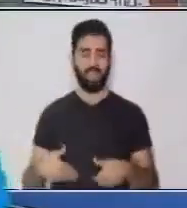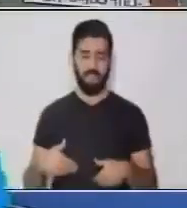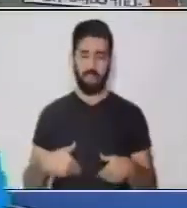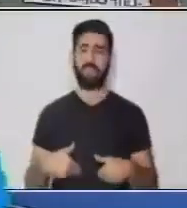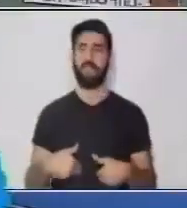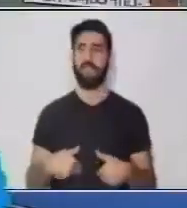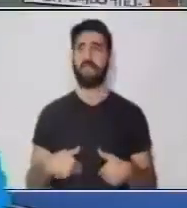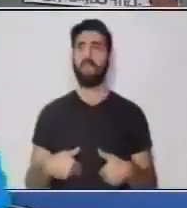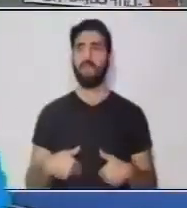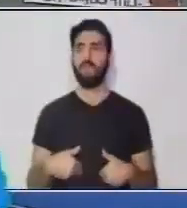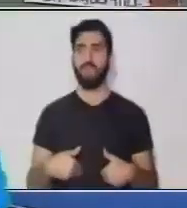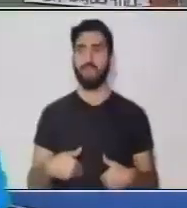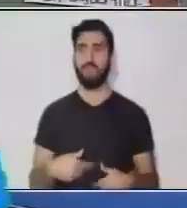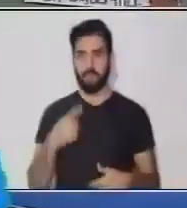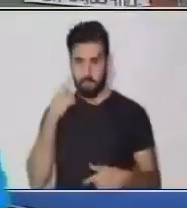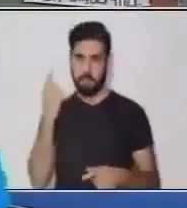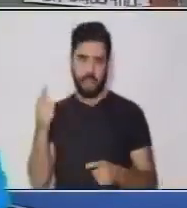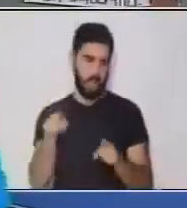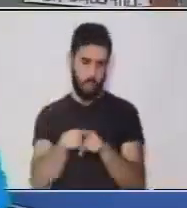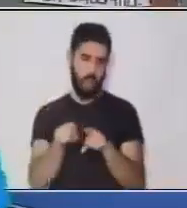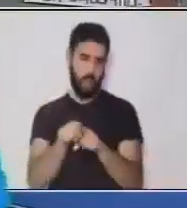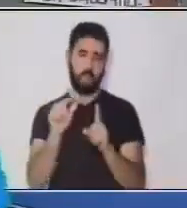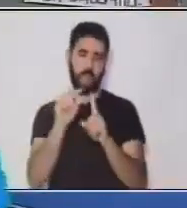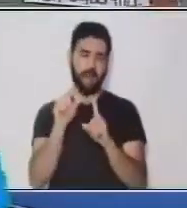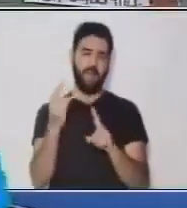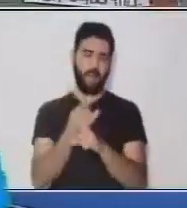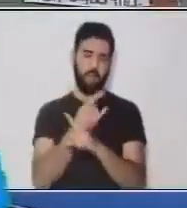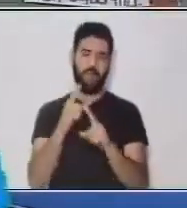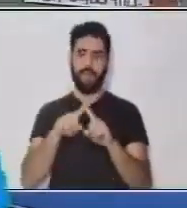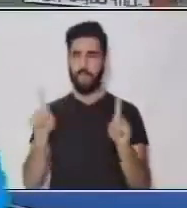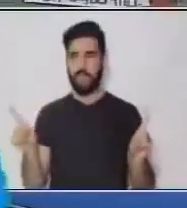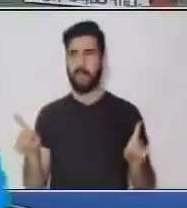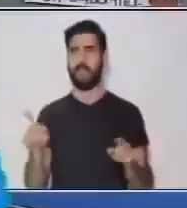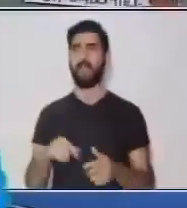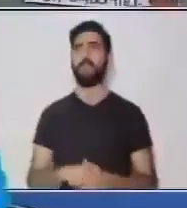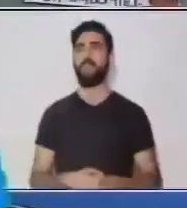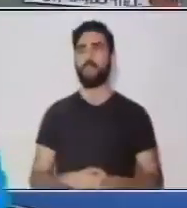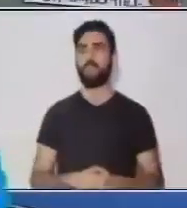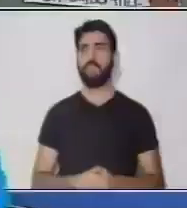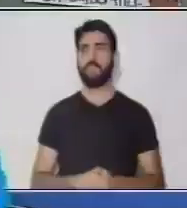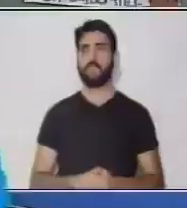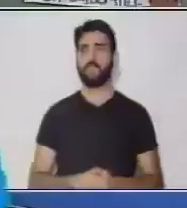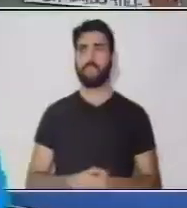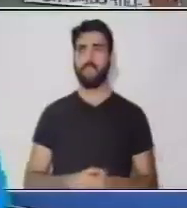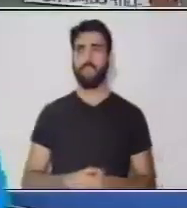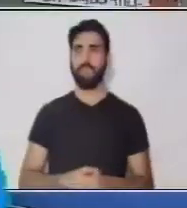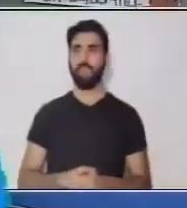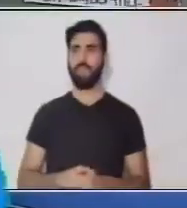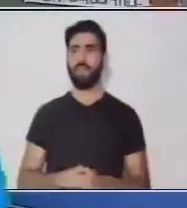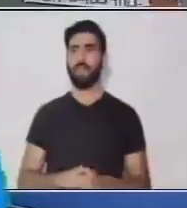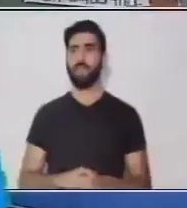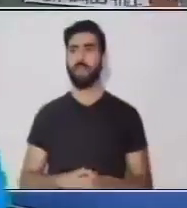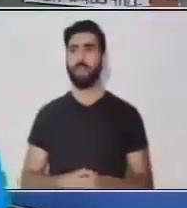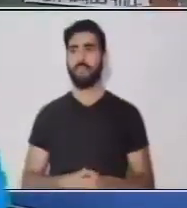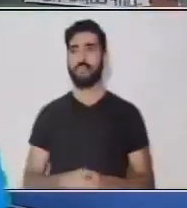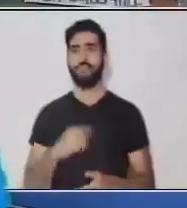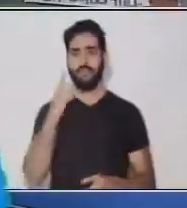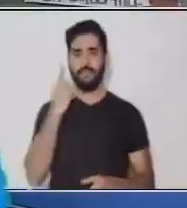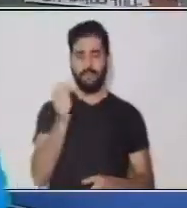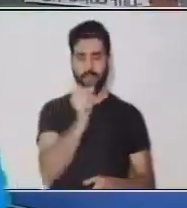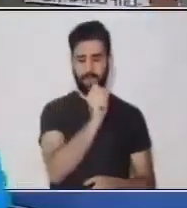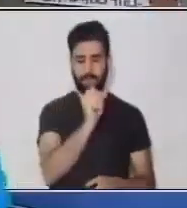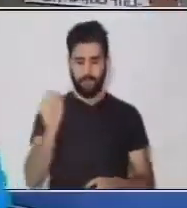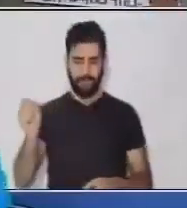Dice lo mismo... Solo que con otra palabra. Acá decía potranquero... Y acá le colocamos nosotros... Travieso. Entonces... Lo vamos a